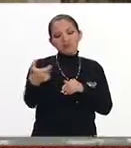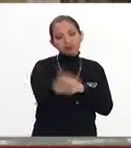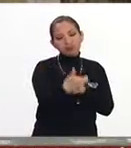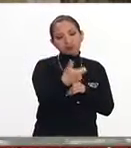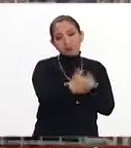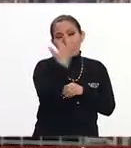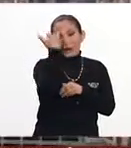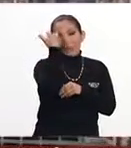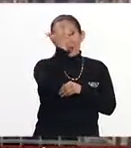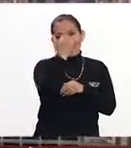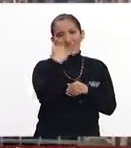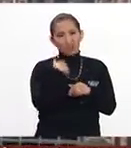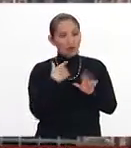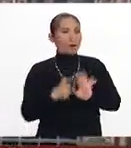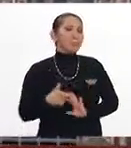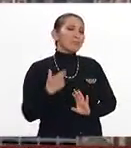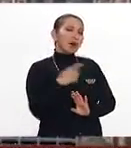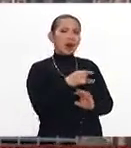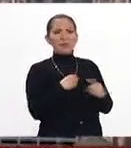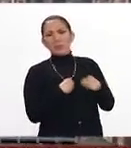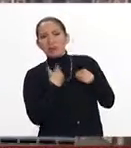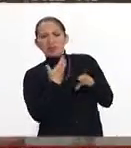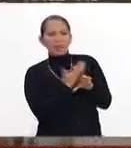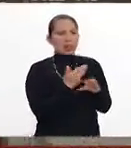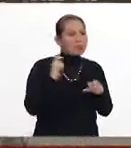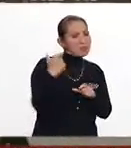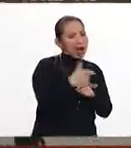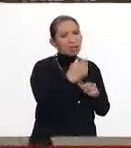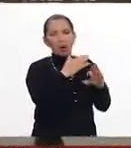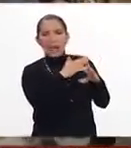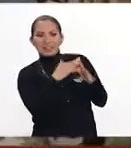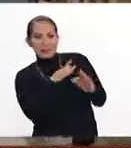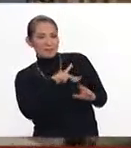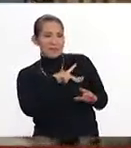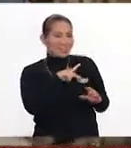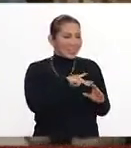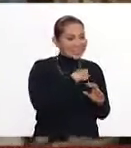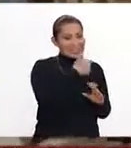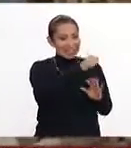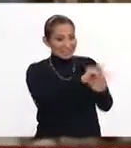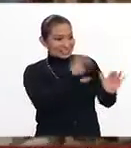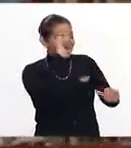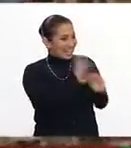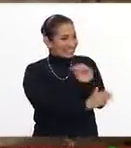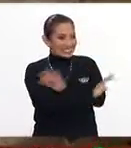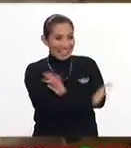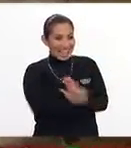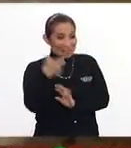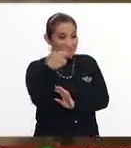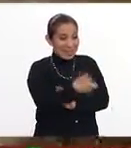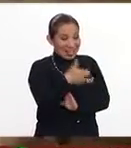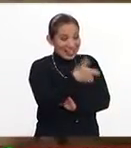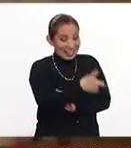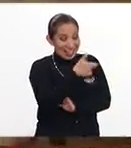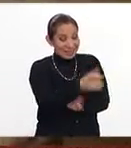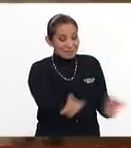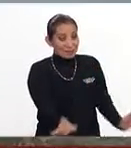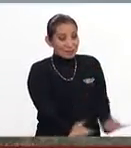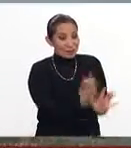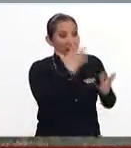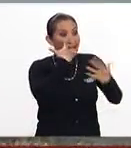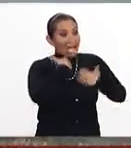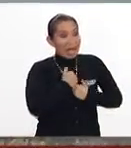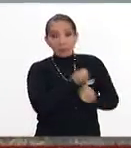imagínate que estás allá, que estás pagando un crédito hipotecario, que te faltan seis meses para terminar de pagar el crédito, y te